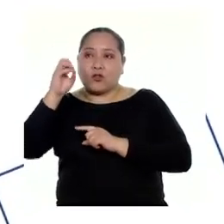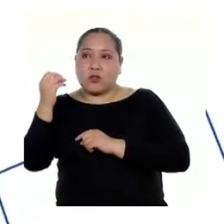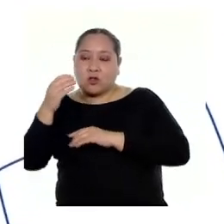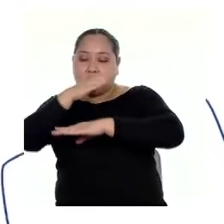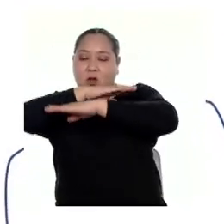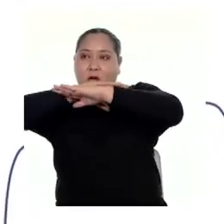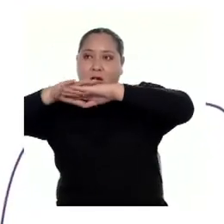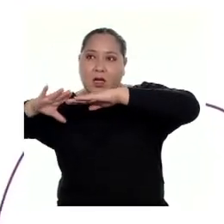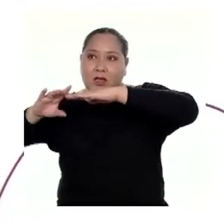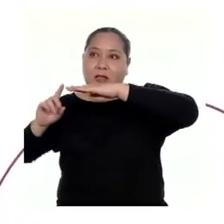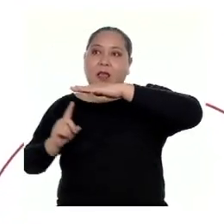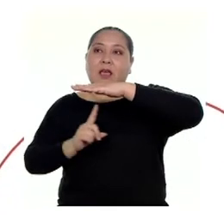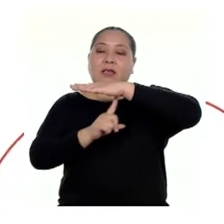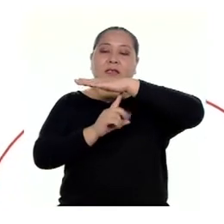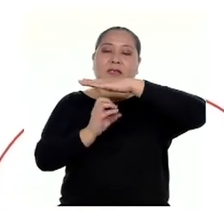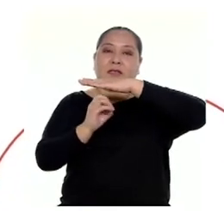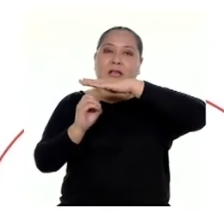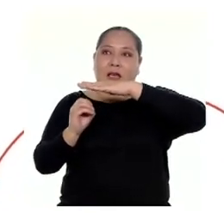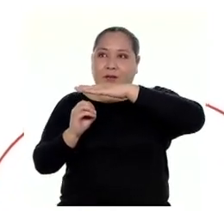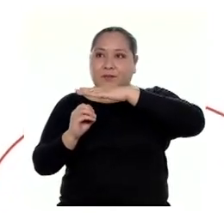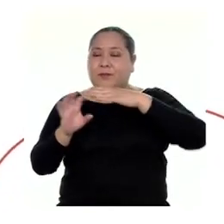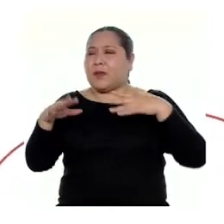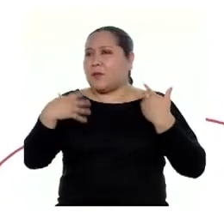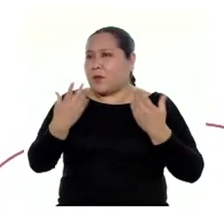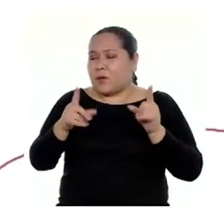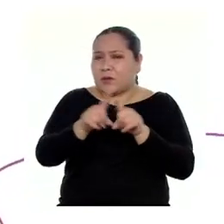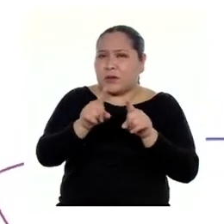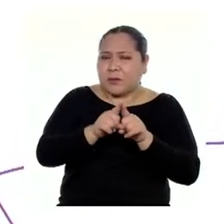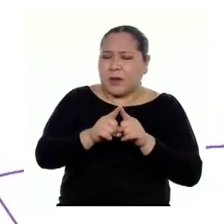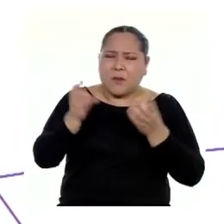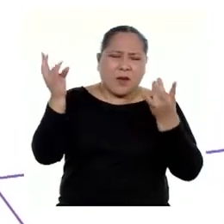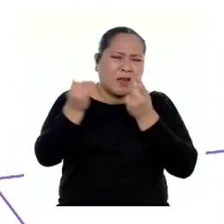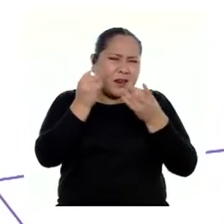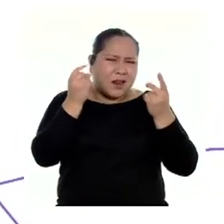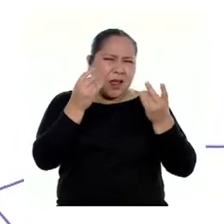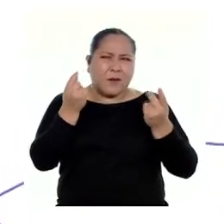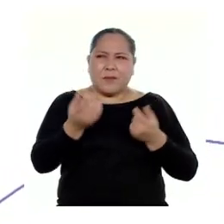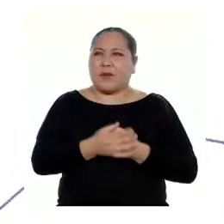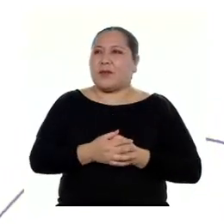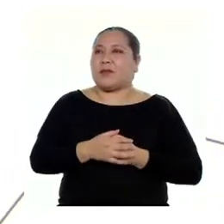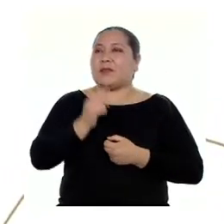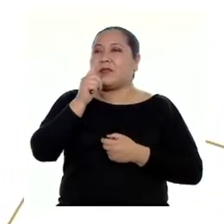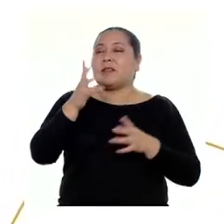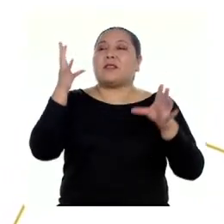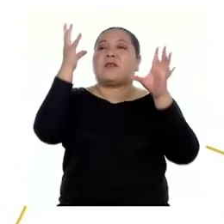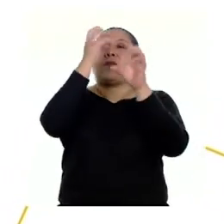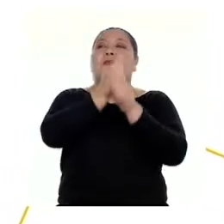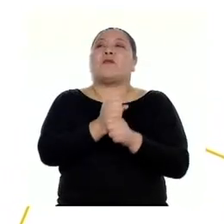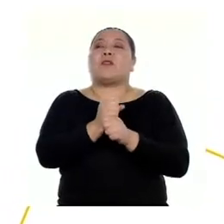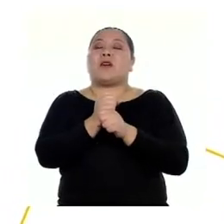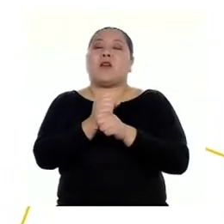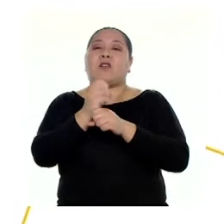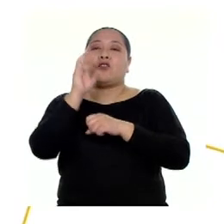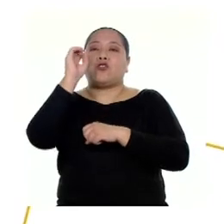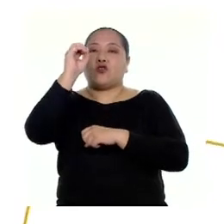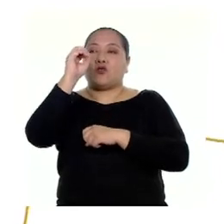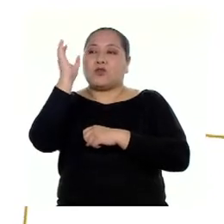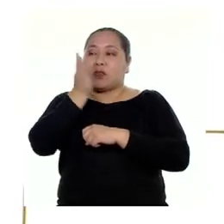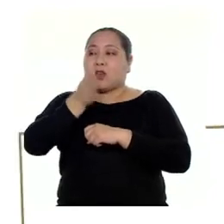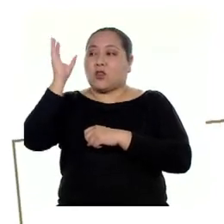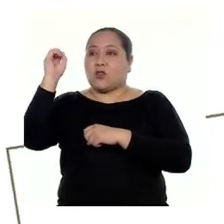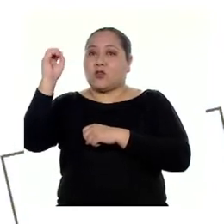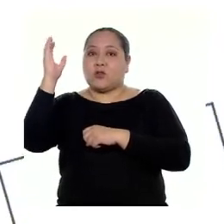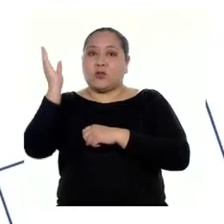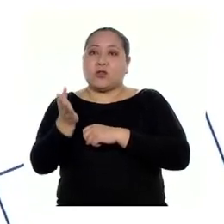dividir el resultado entre 100. Pero podemos hacerlo más rápido aún si simplificamos los dos ceros en el